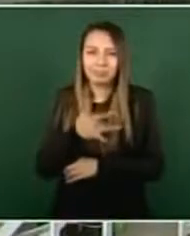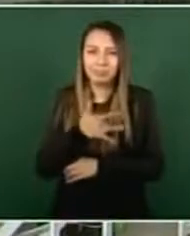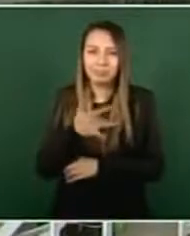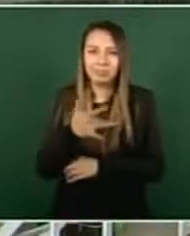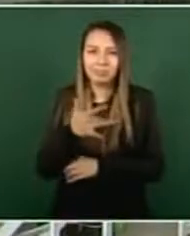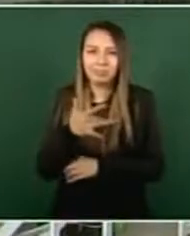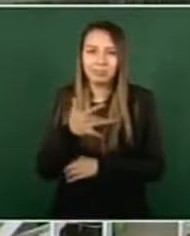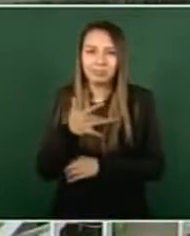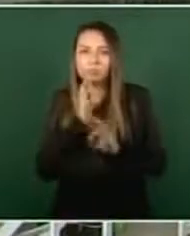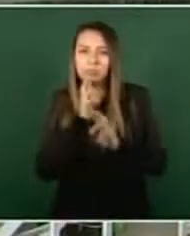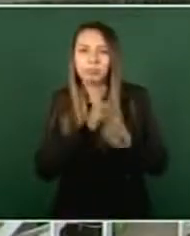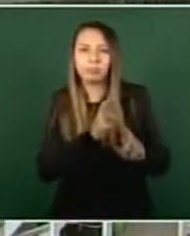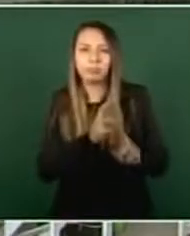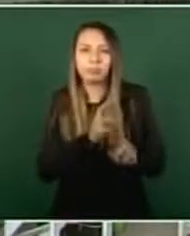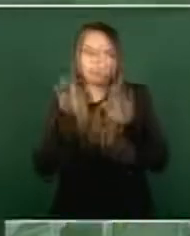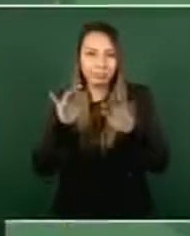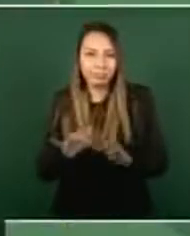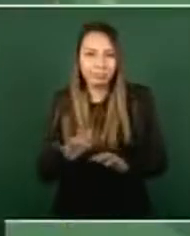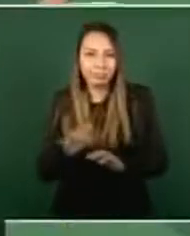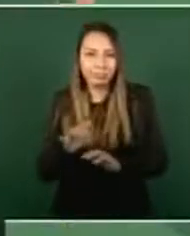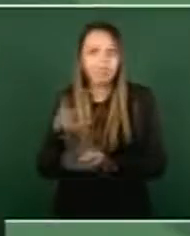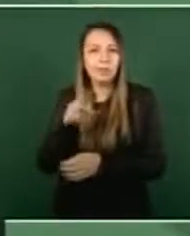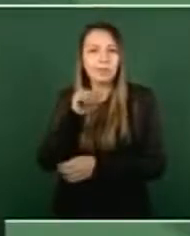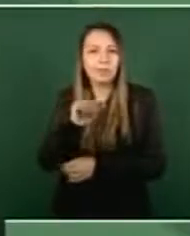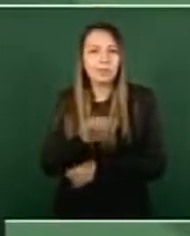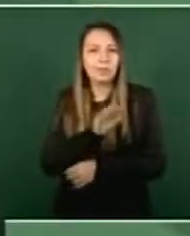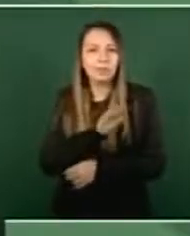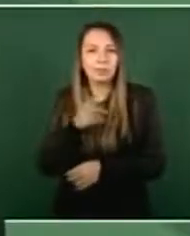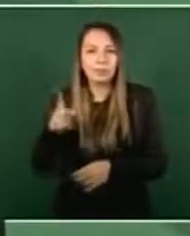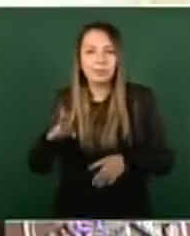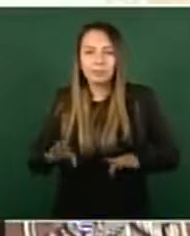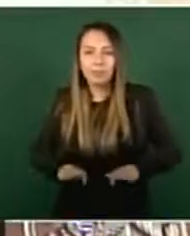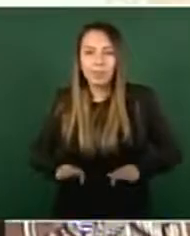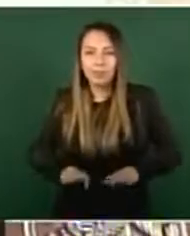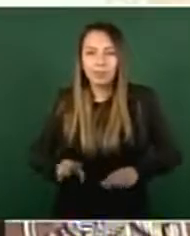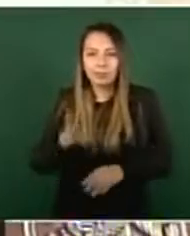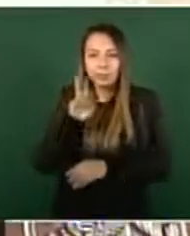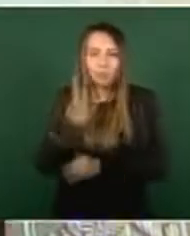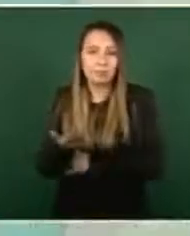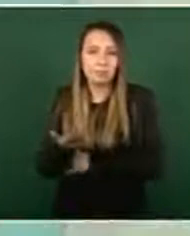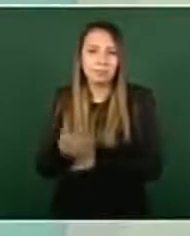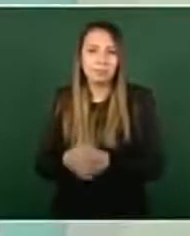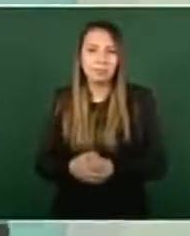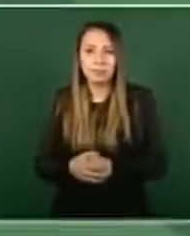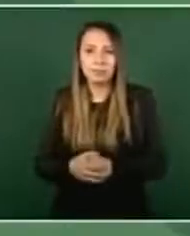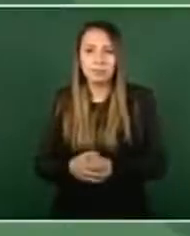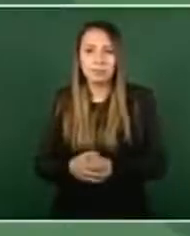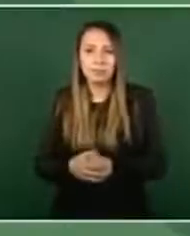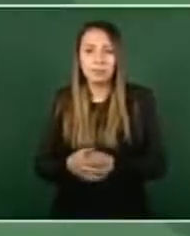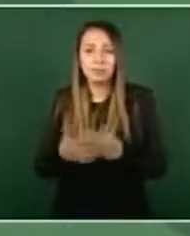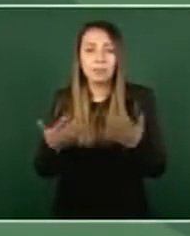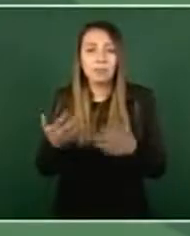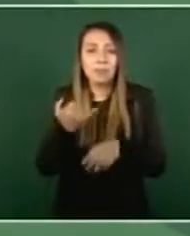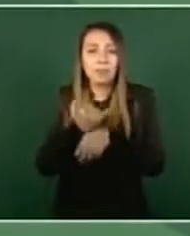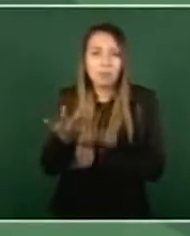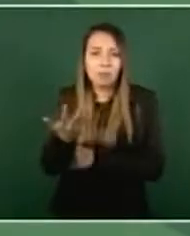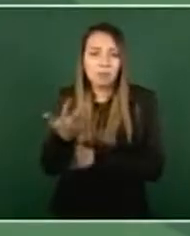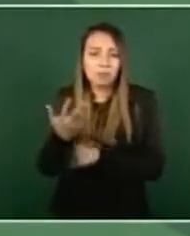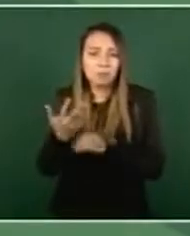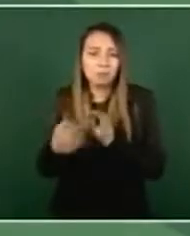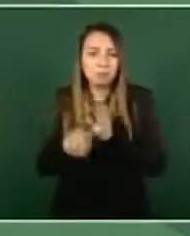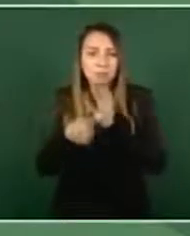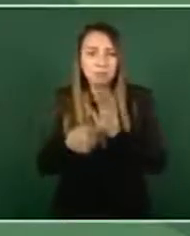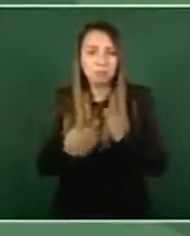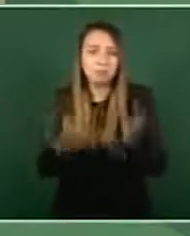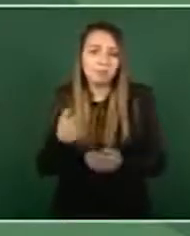responder de esa manera, por su actitud desde que se fundó ese instituto. No dan información, no quieren.